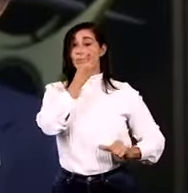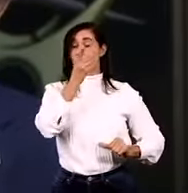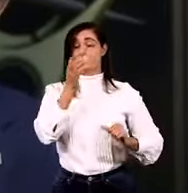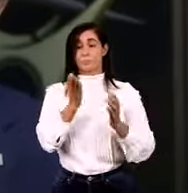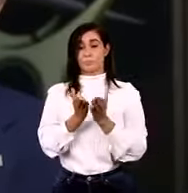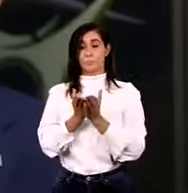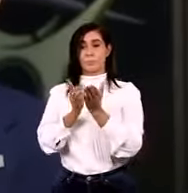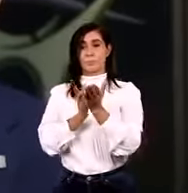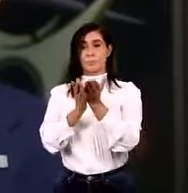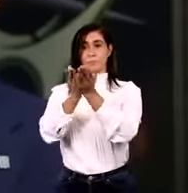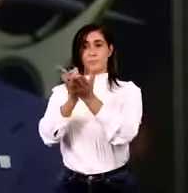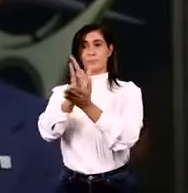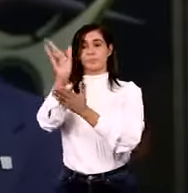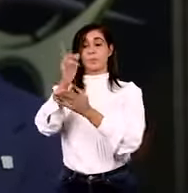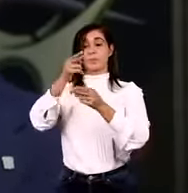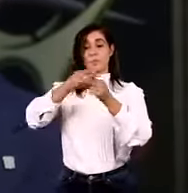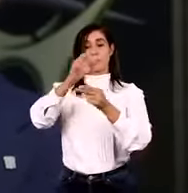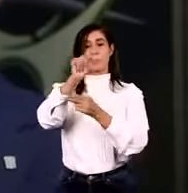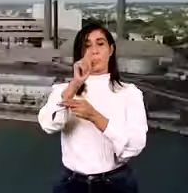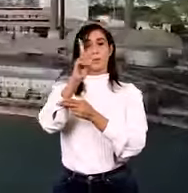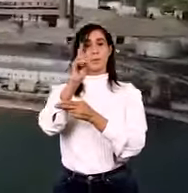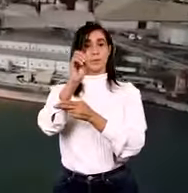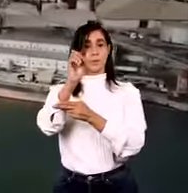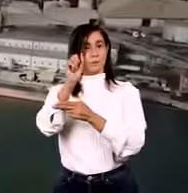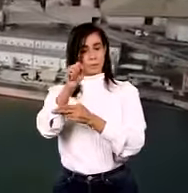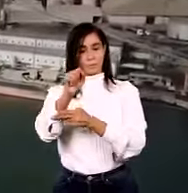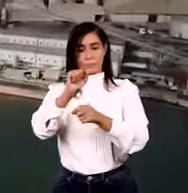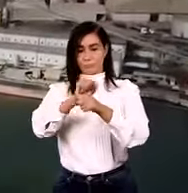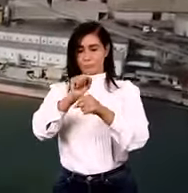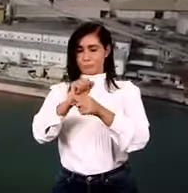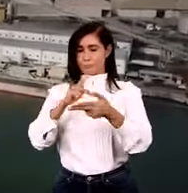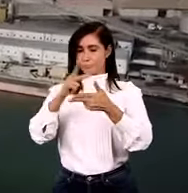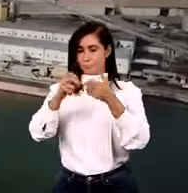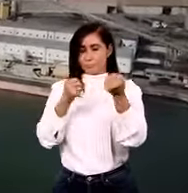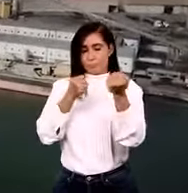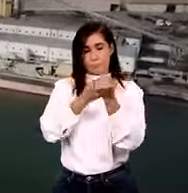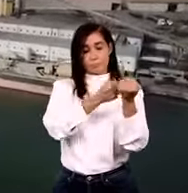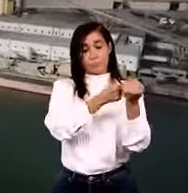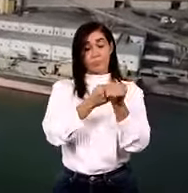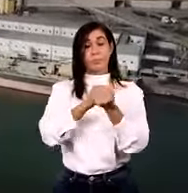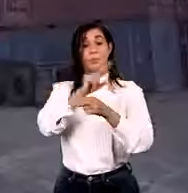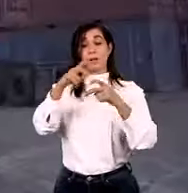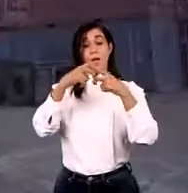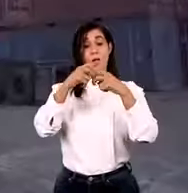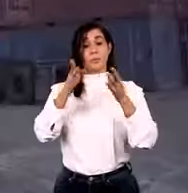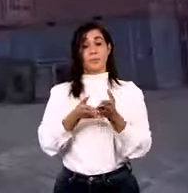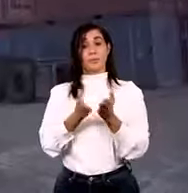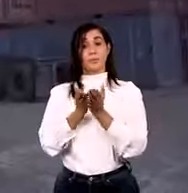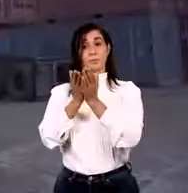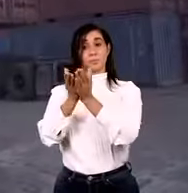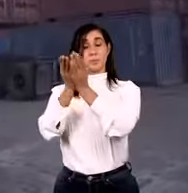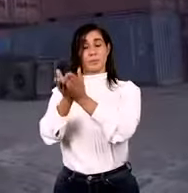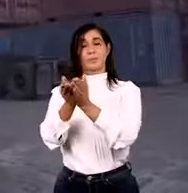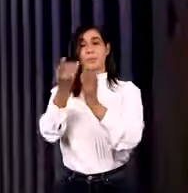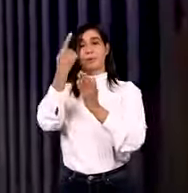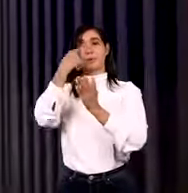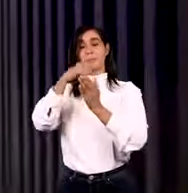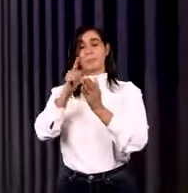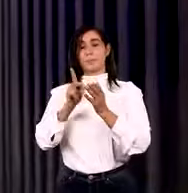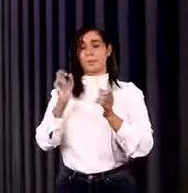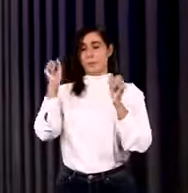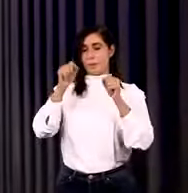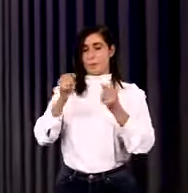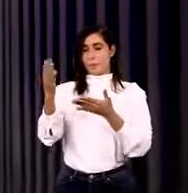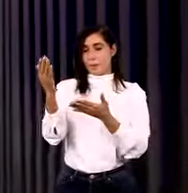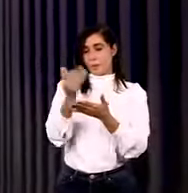Dominicana de Exportadores ADOEXPO trabajan en un plan de apoyo a nuestros empresarios exportadores para